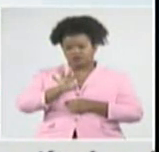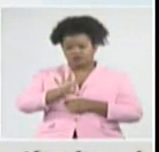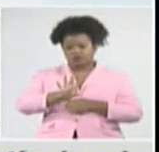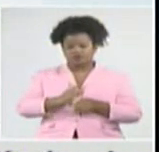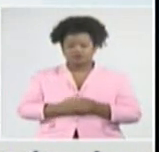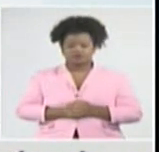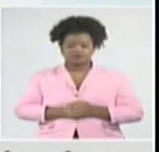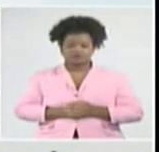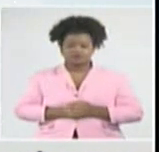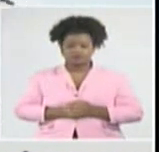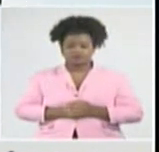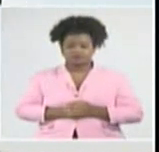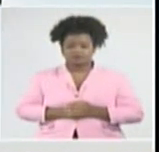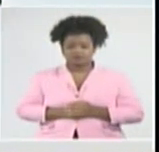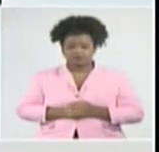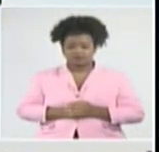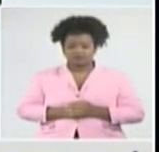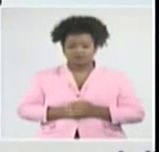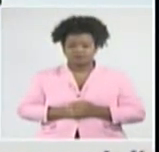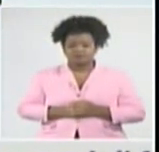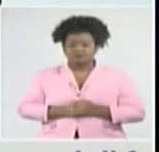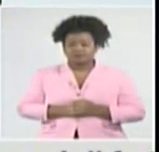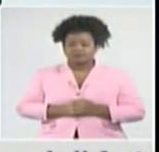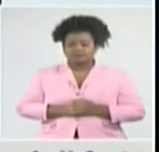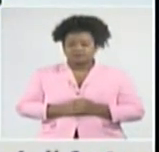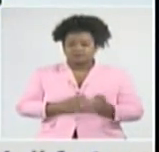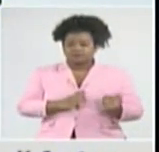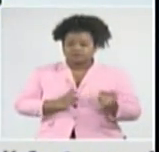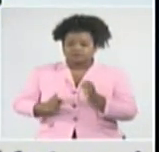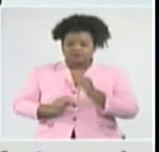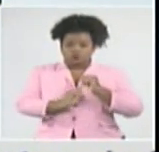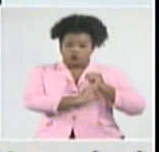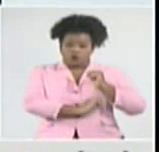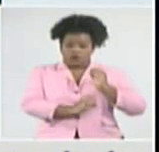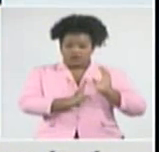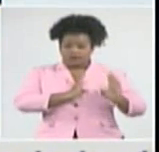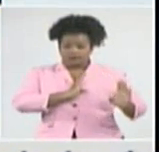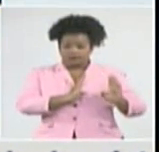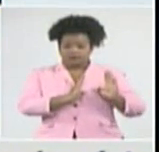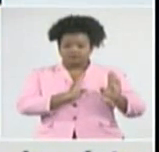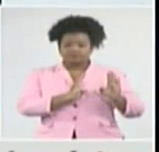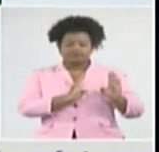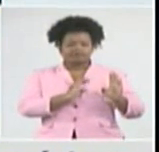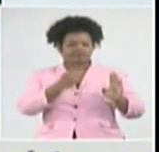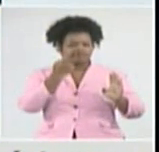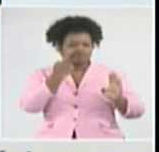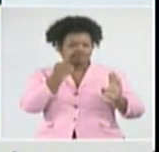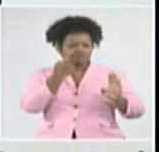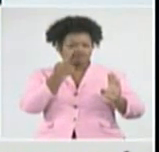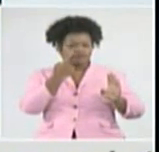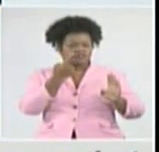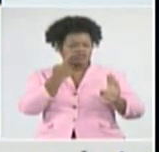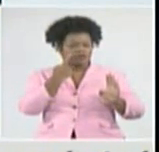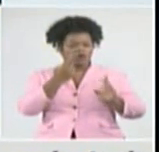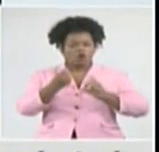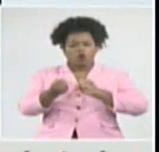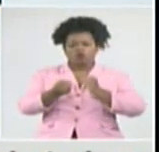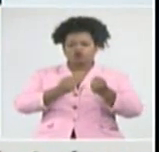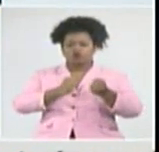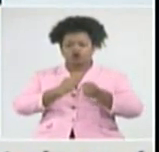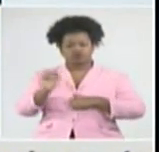En el territorio oriental, pues ahí tienen ustedes, que también todavía con una complejidad,